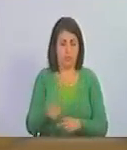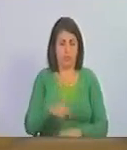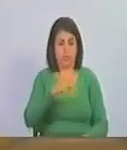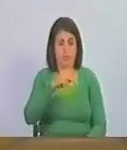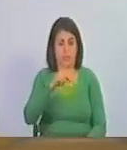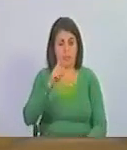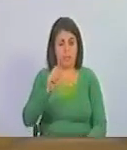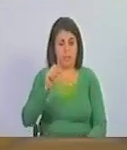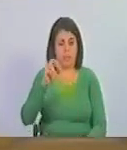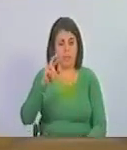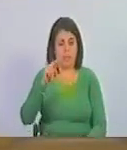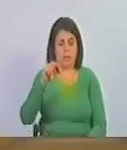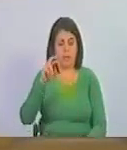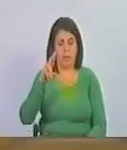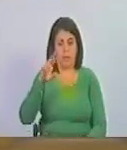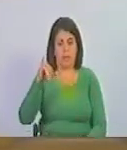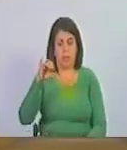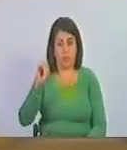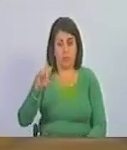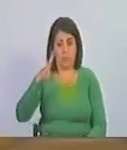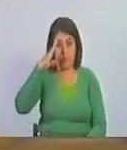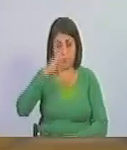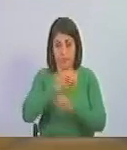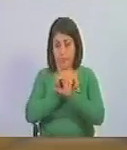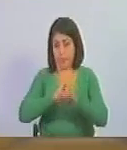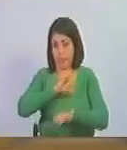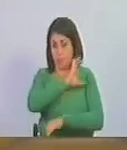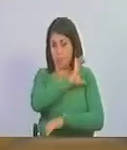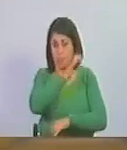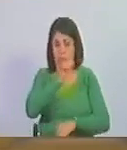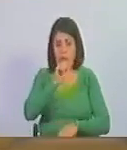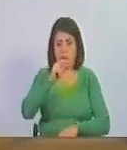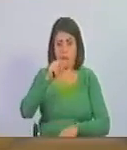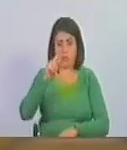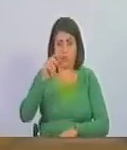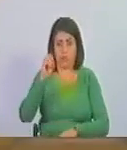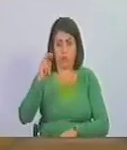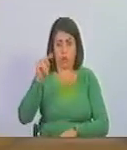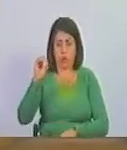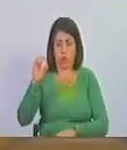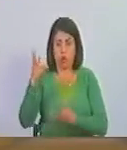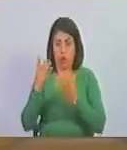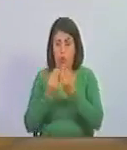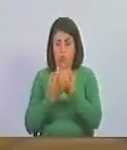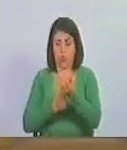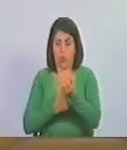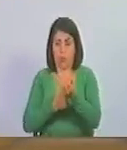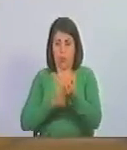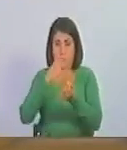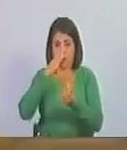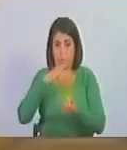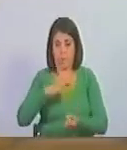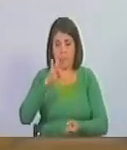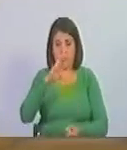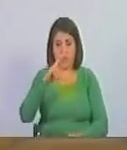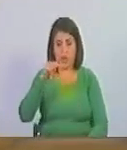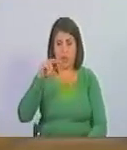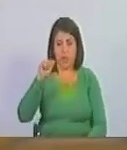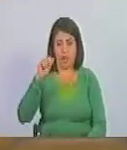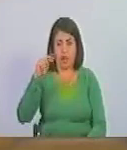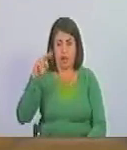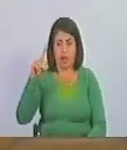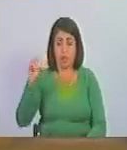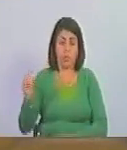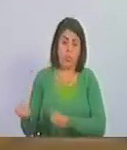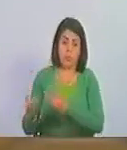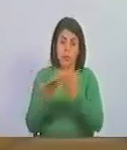Pagallos. Ahí se encontraba el mando del capitán de navío Antonio Díaz y su hermano menor Fernando Díaz que lo